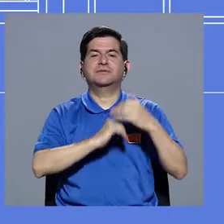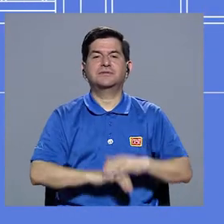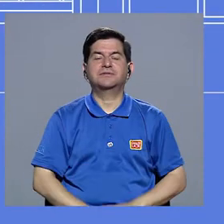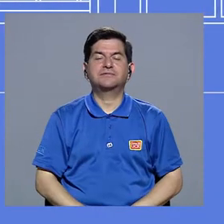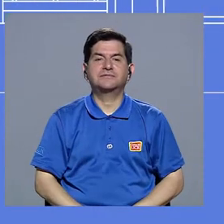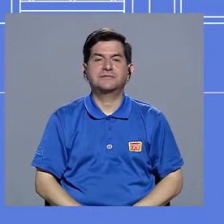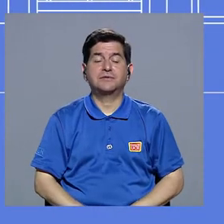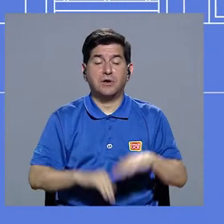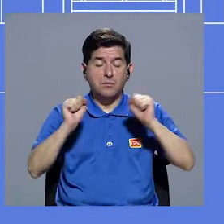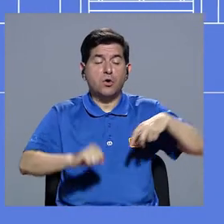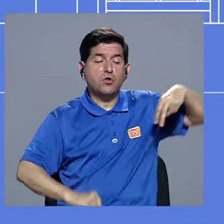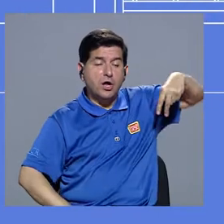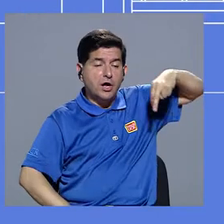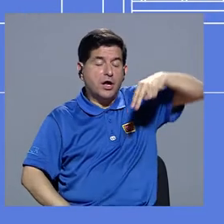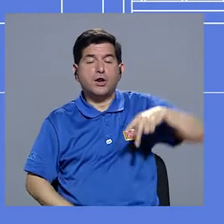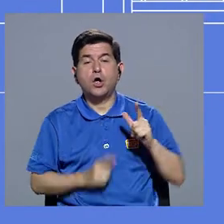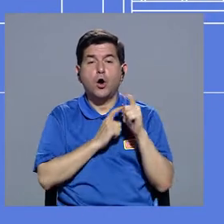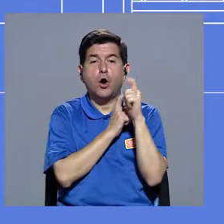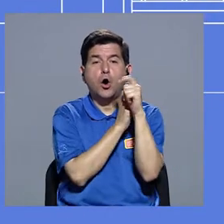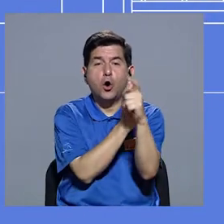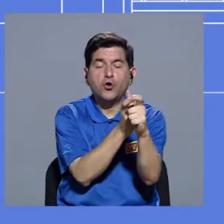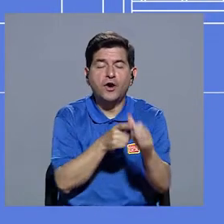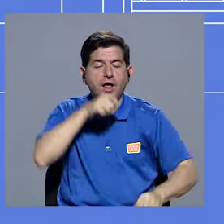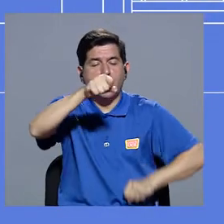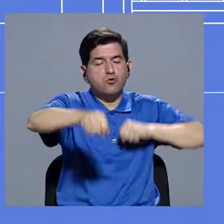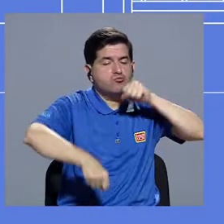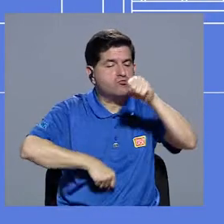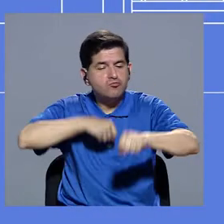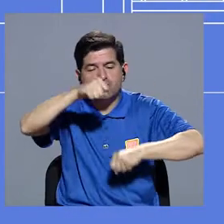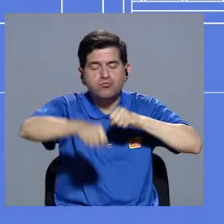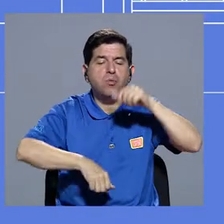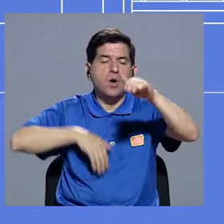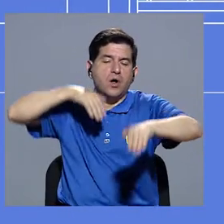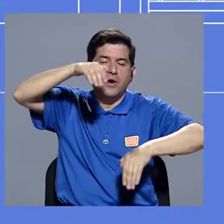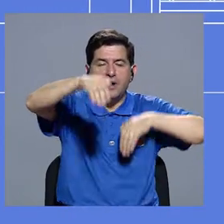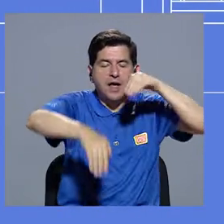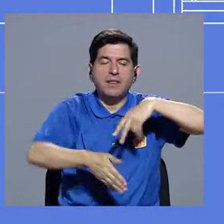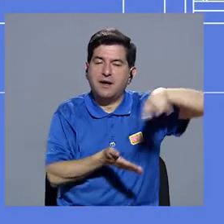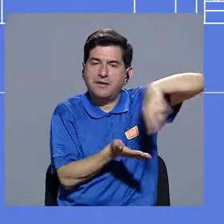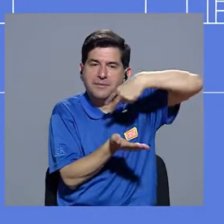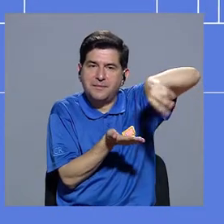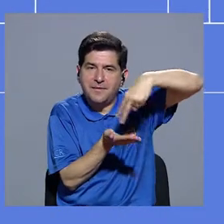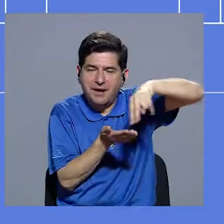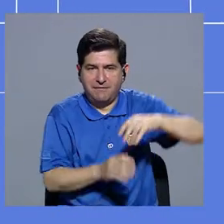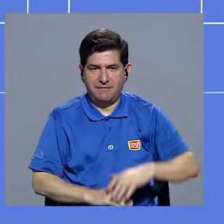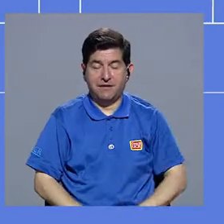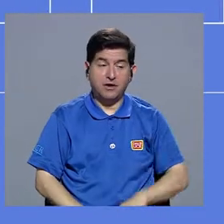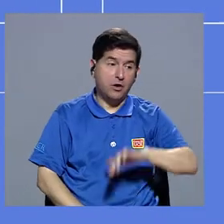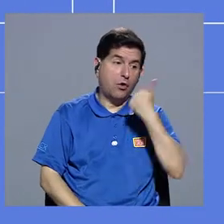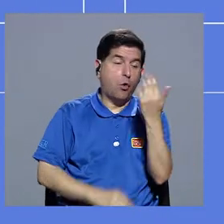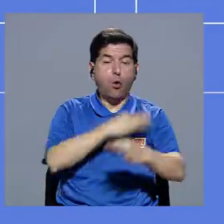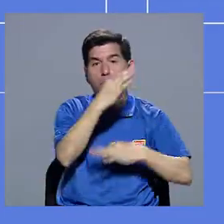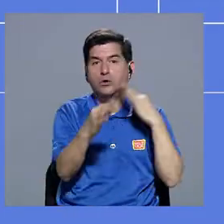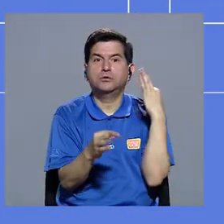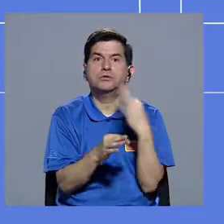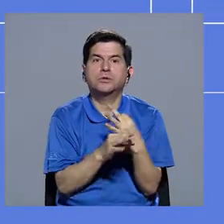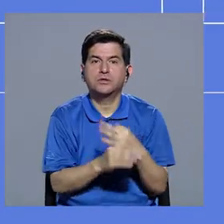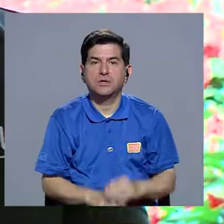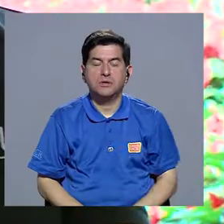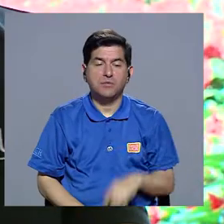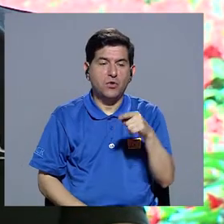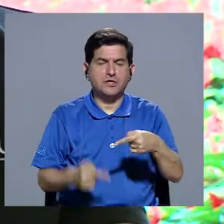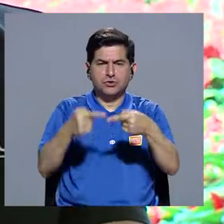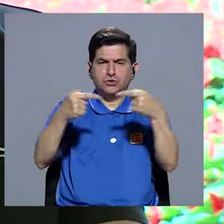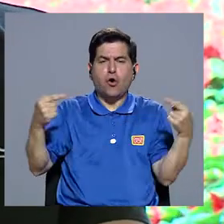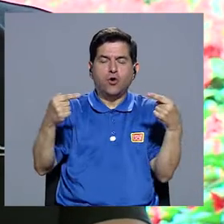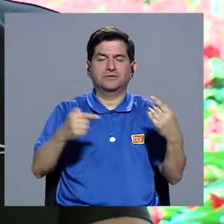poner caminar, correr, andar en bicicleta, nadar, bailar. Existe otro tipo de ejercicio que es ejercicio de